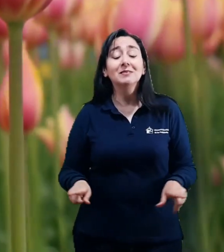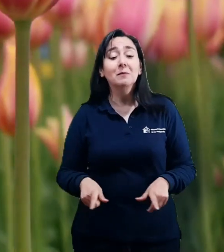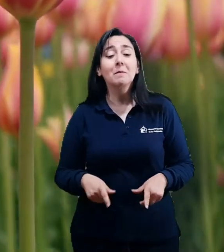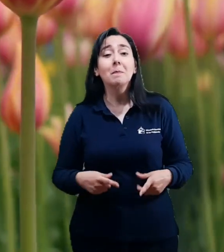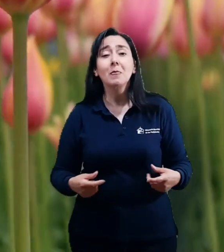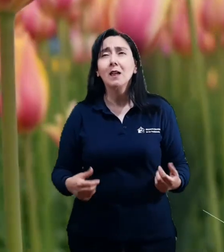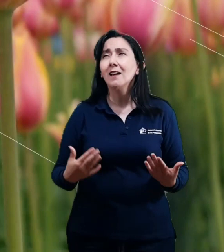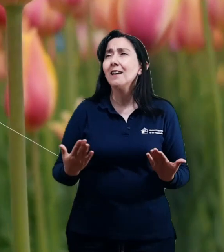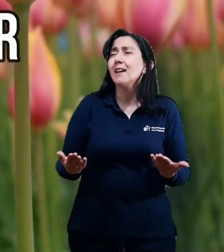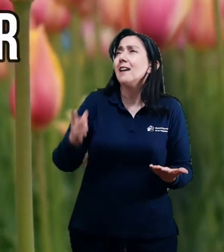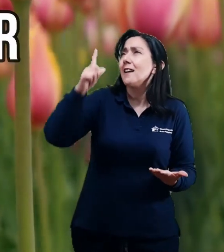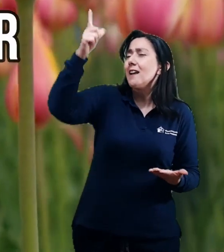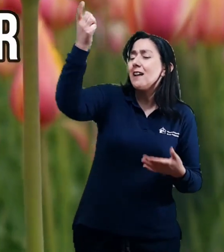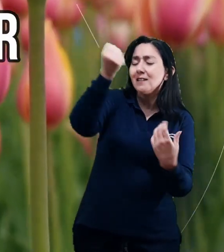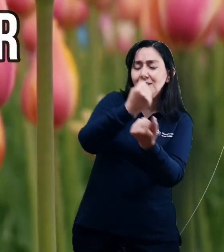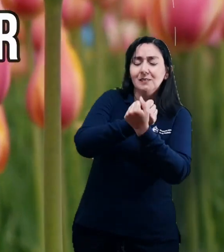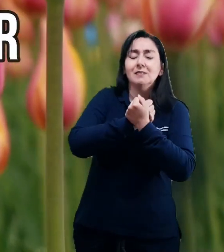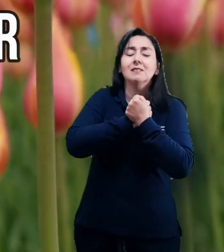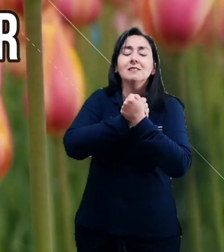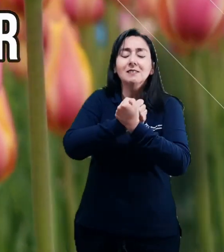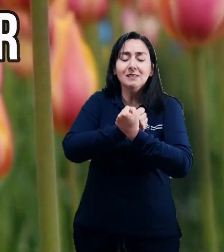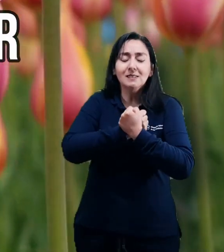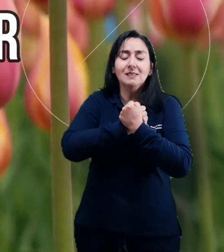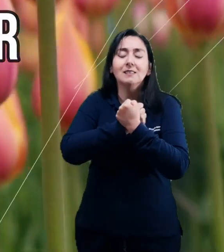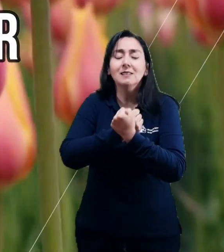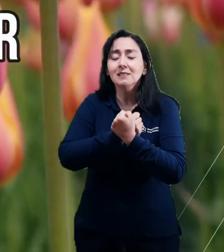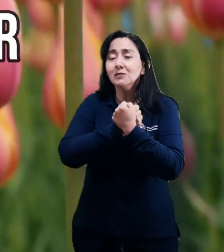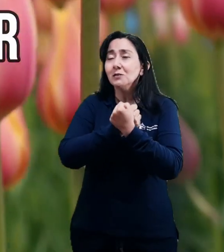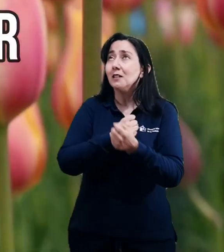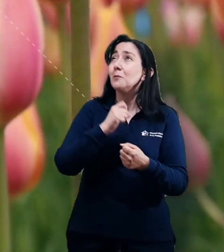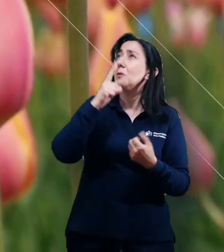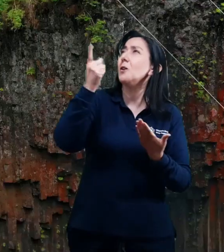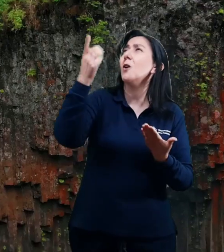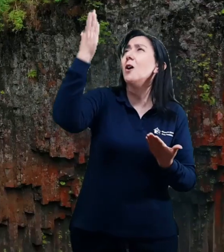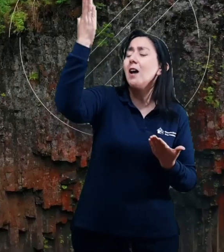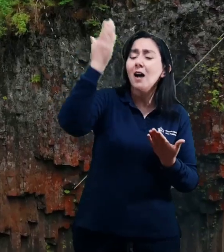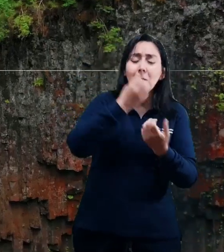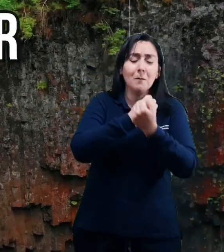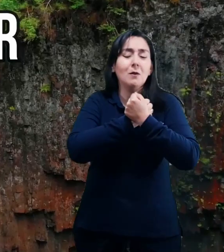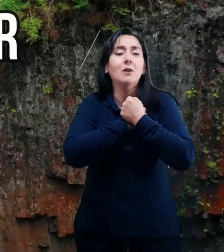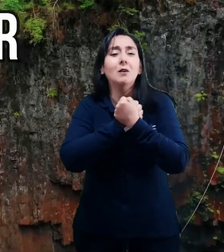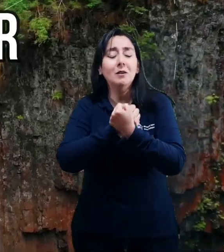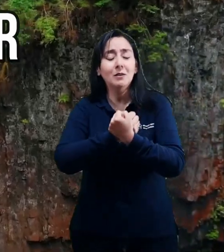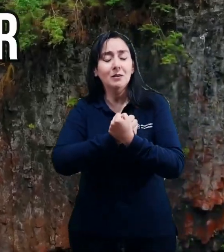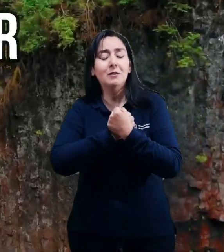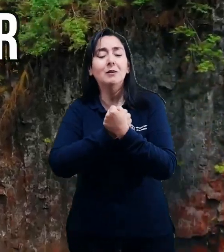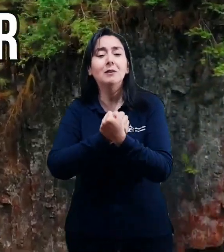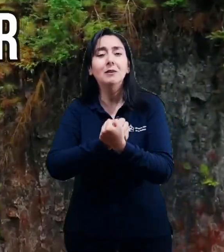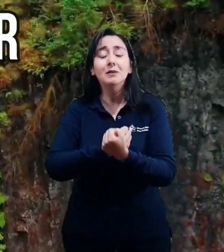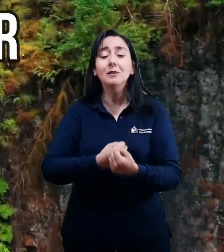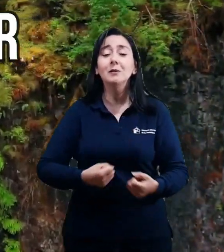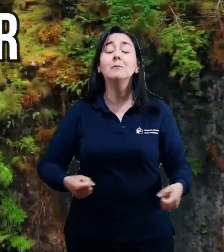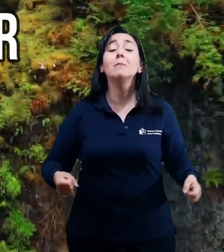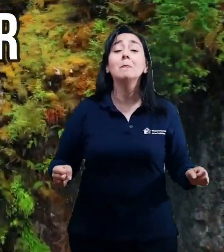Es tu amor, es tu amor